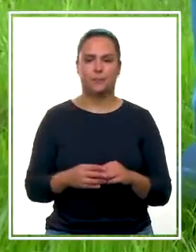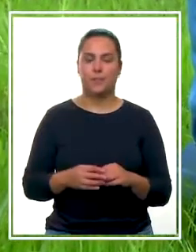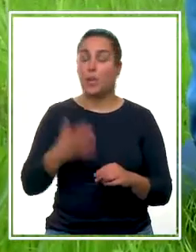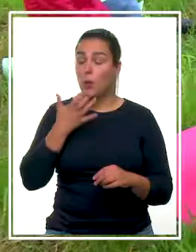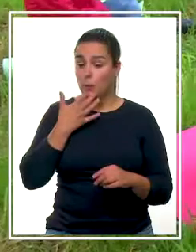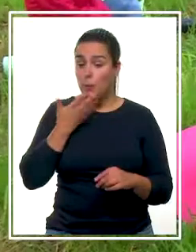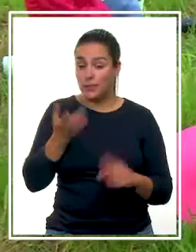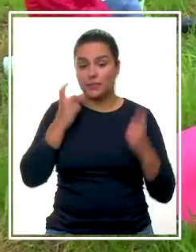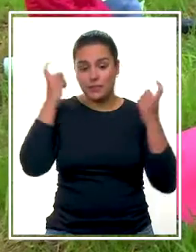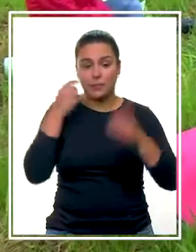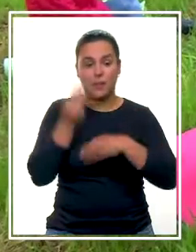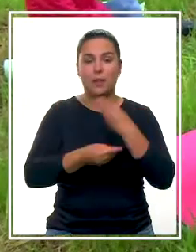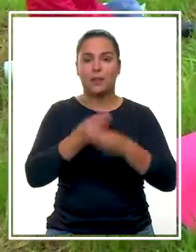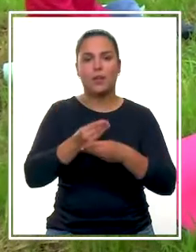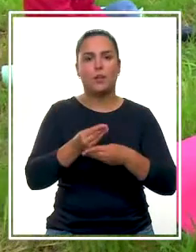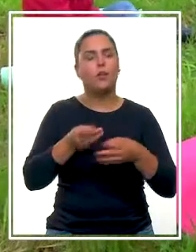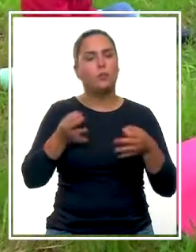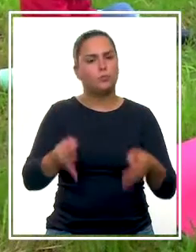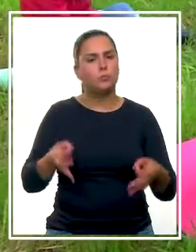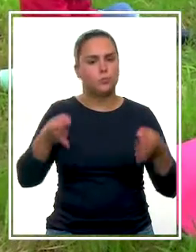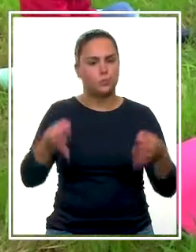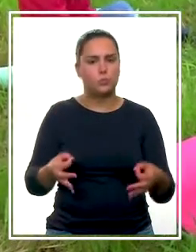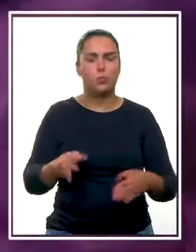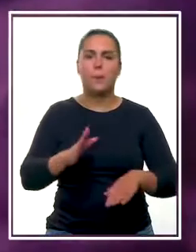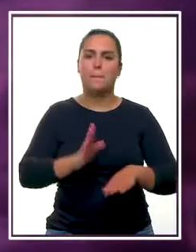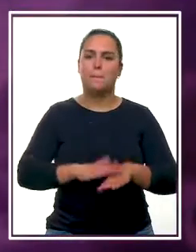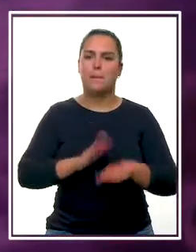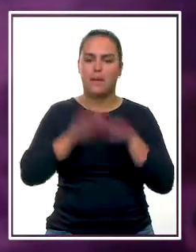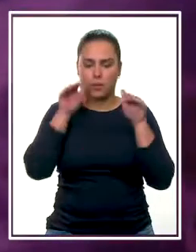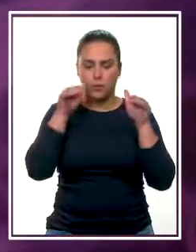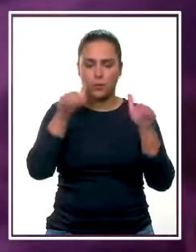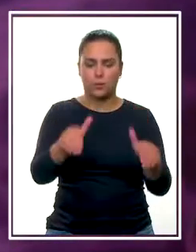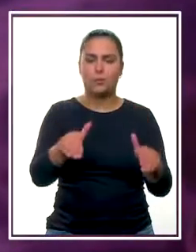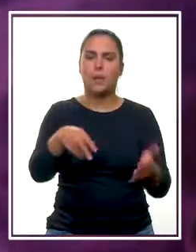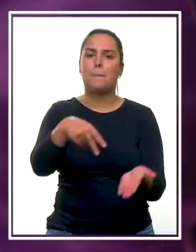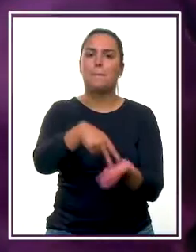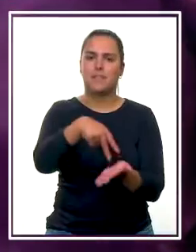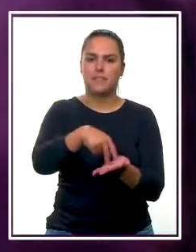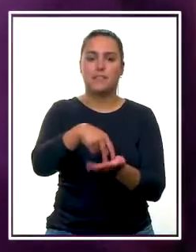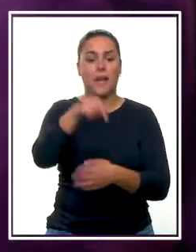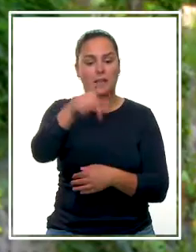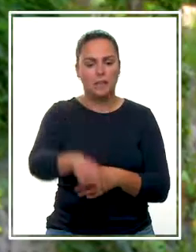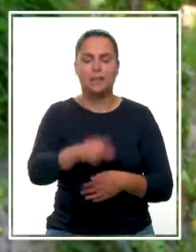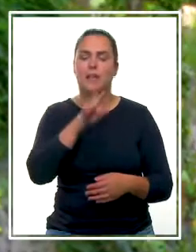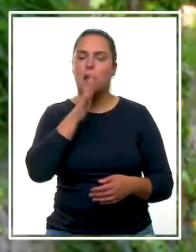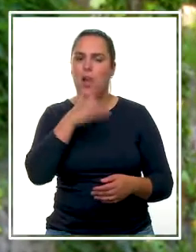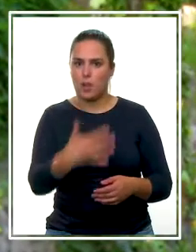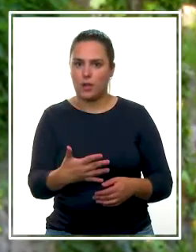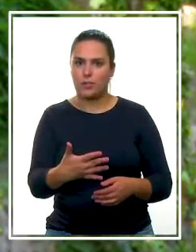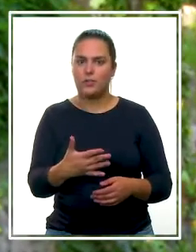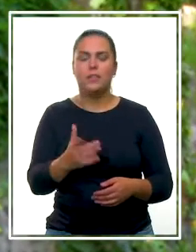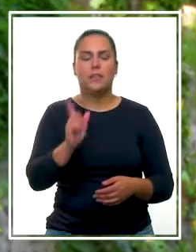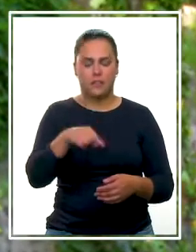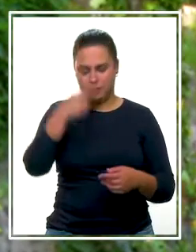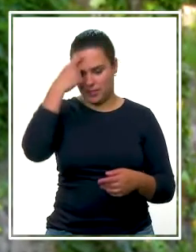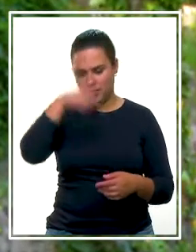este caso intentamos trabajarlo de forma continua, sobre todo para que se enfoquen en el momento presente, en el aquí, en el ahora y